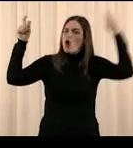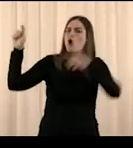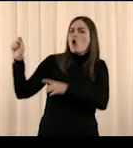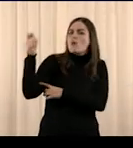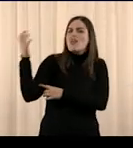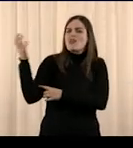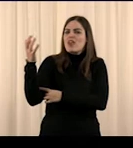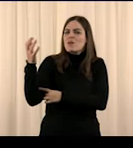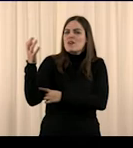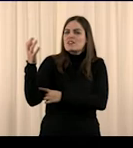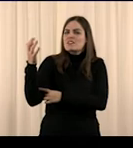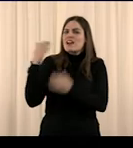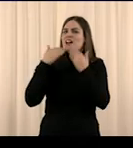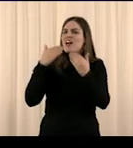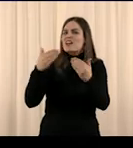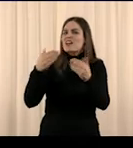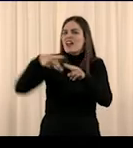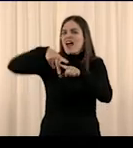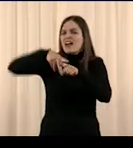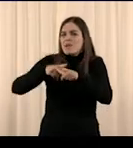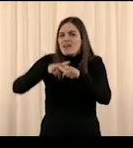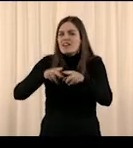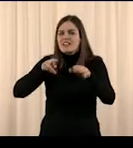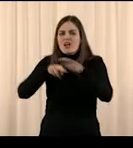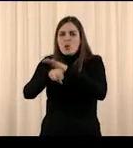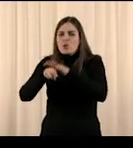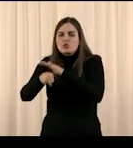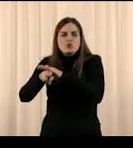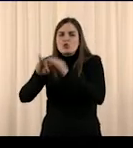recursos de que disponemos para hacerlo,